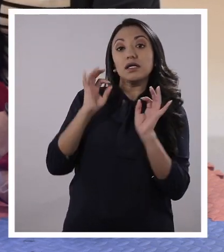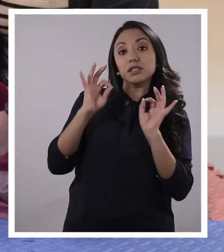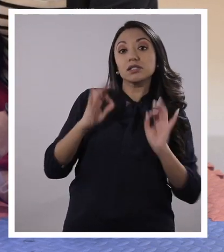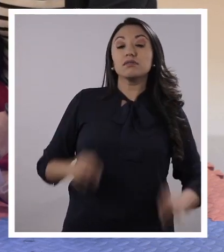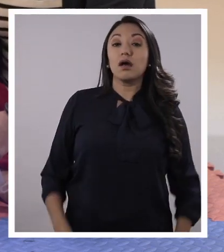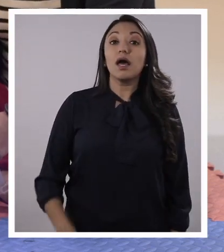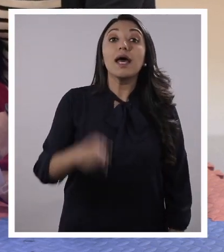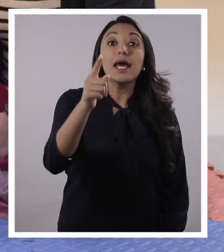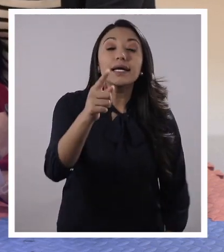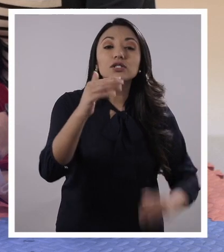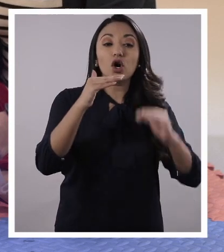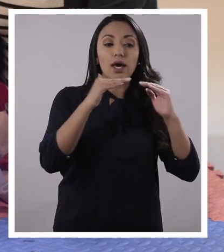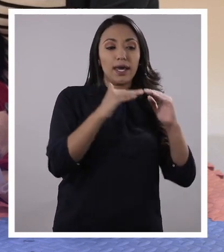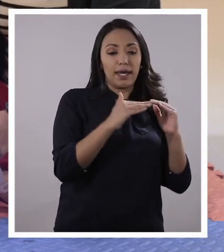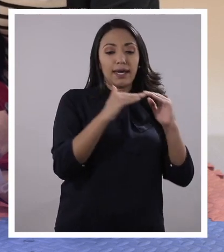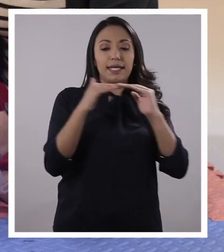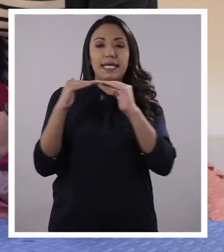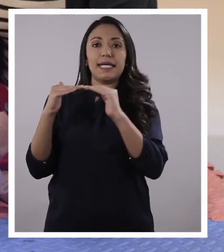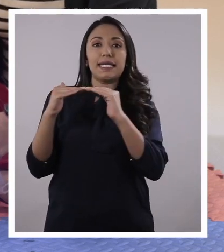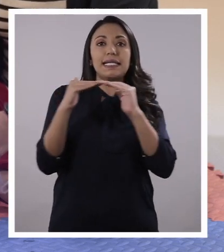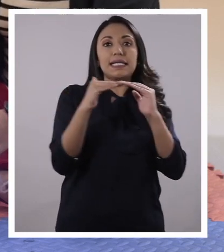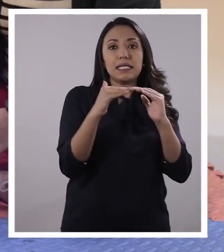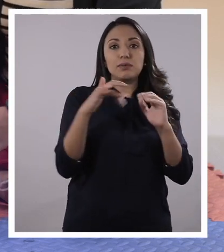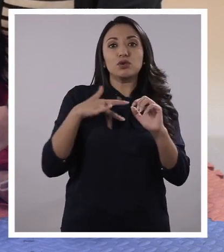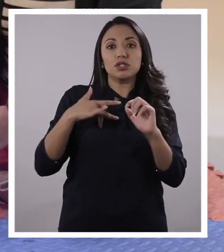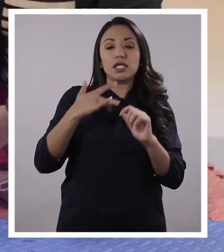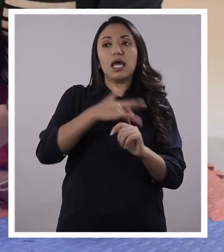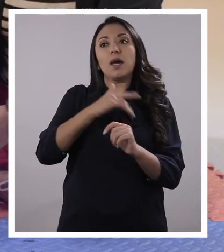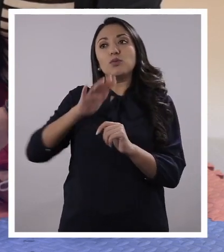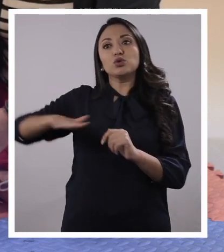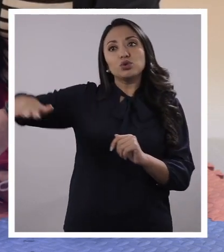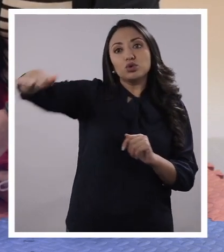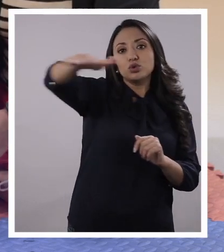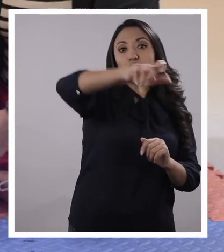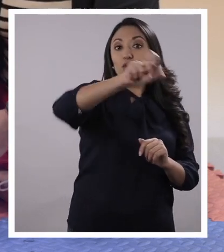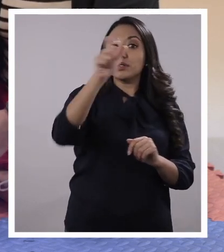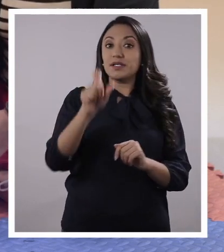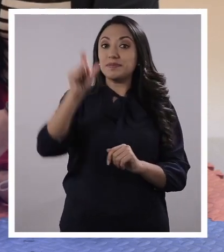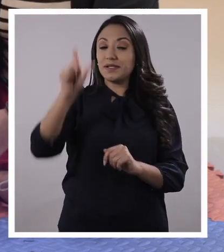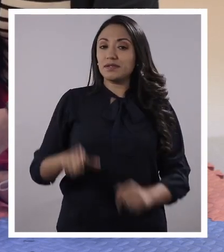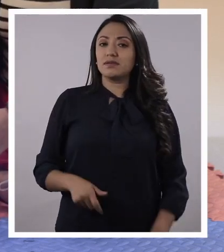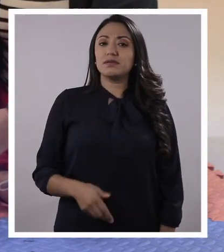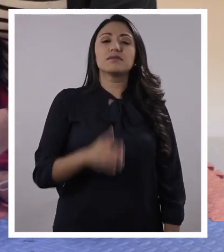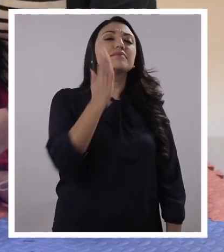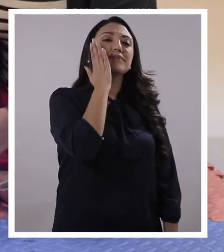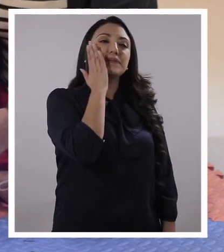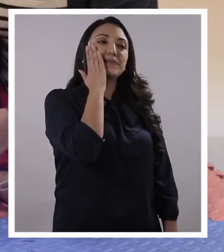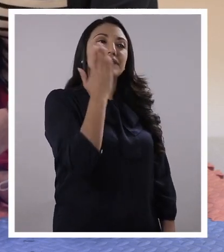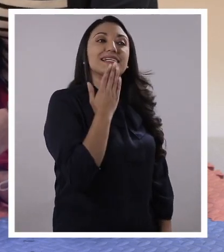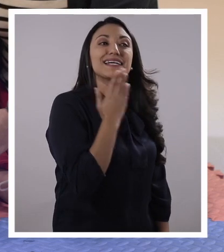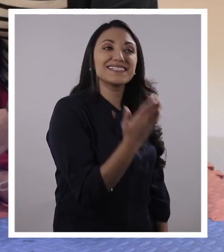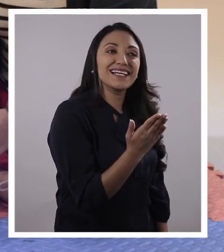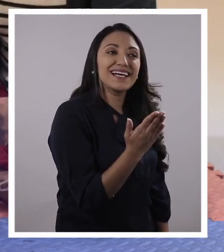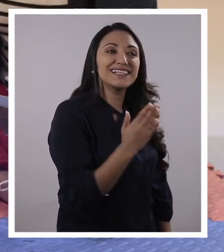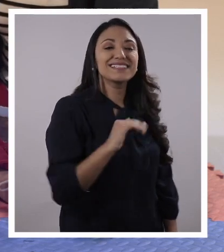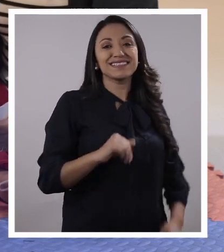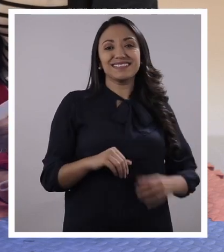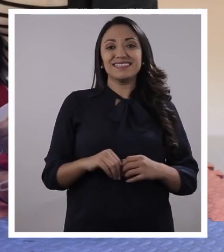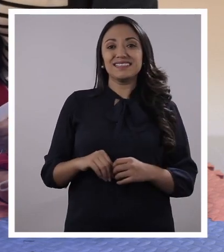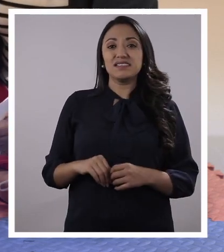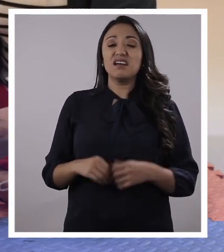forma de mantener equilibrio, de sembrar emociones en las otras personas. Hermoso. Gracias, mamá de Carlita. Y